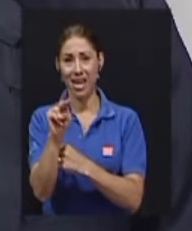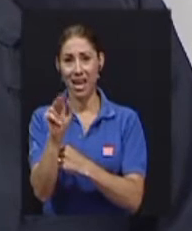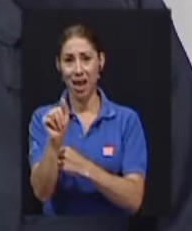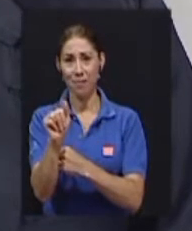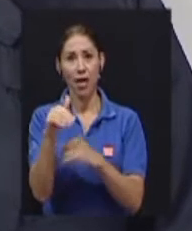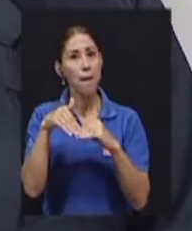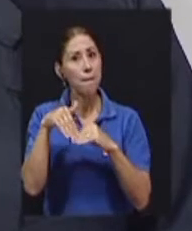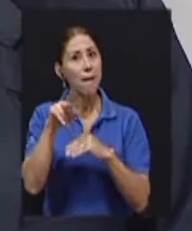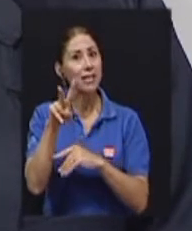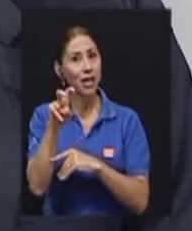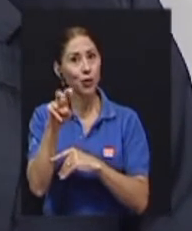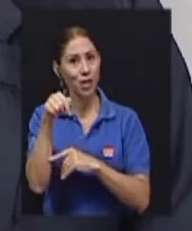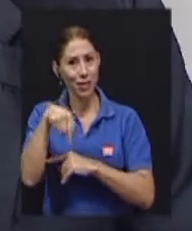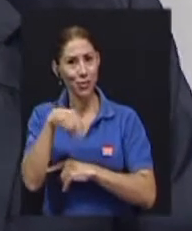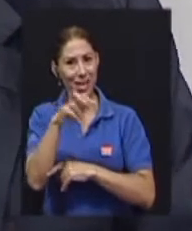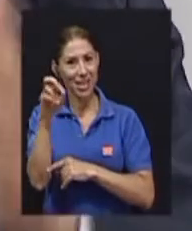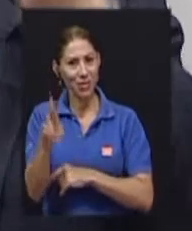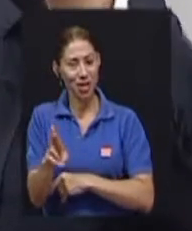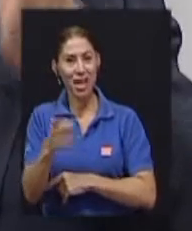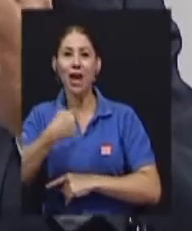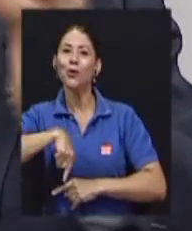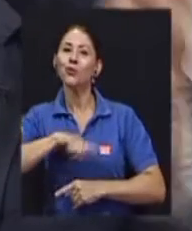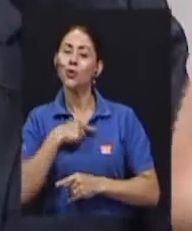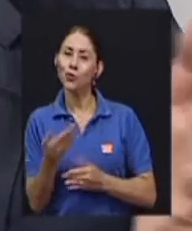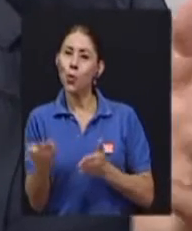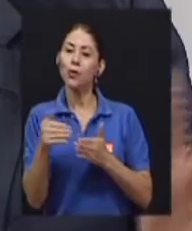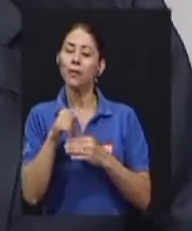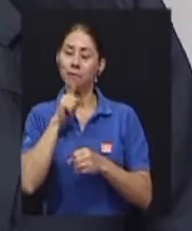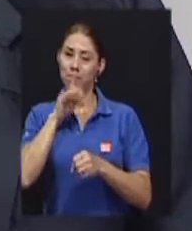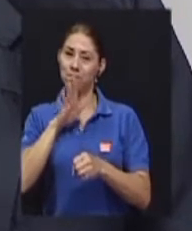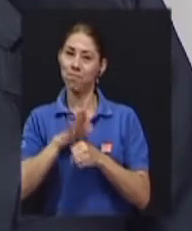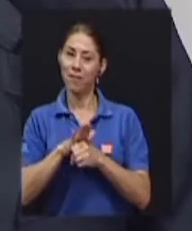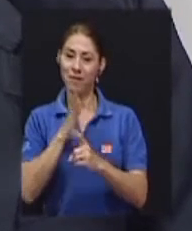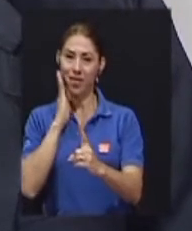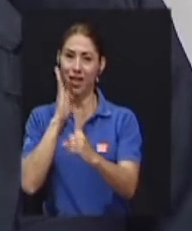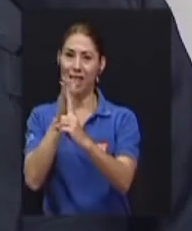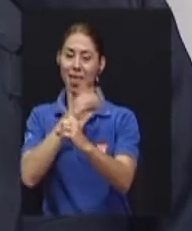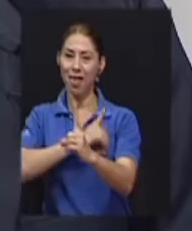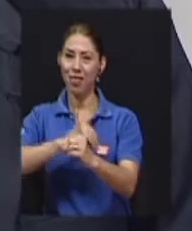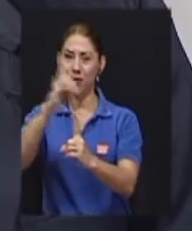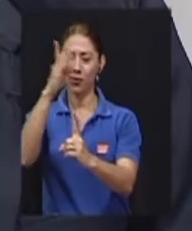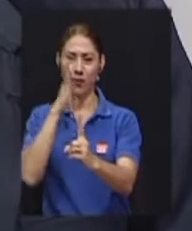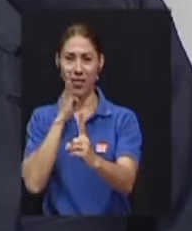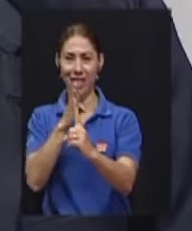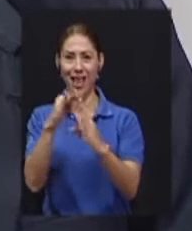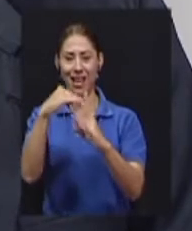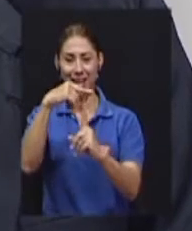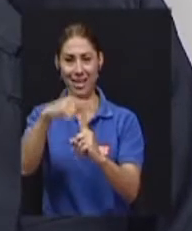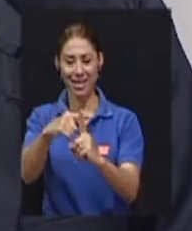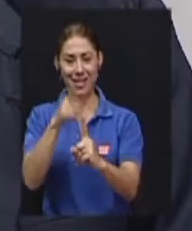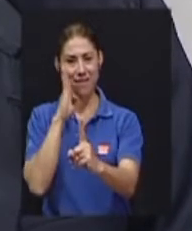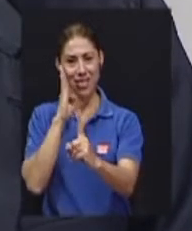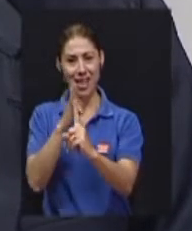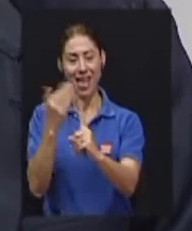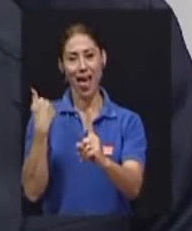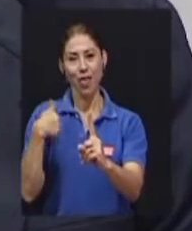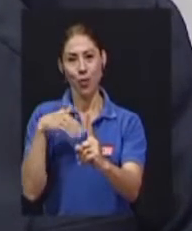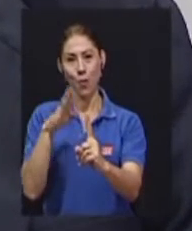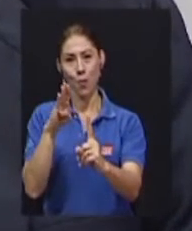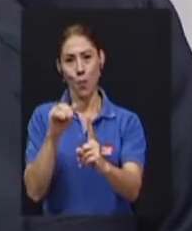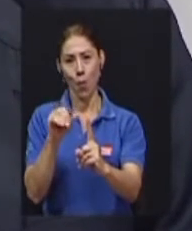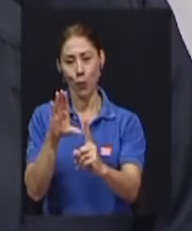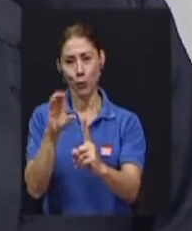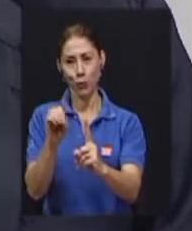renovamos nuestra fidelidad a Dios, a la iglesia y a Don Bosco en un acto muy bonito